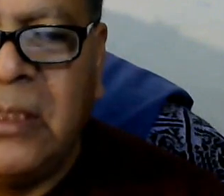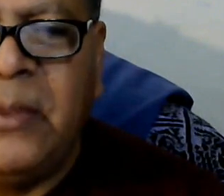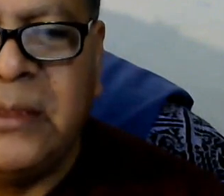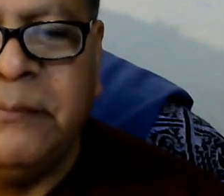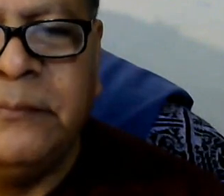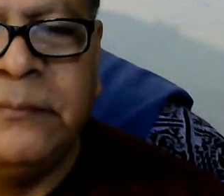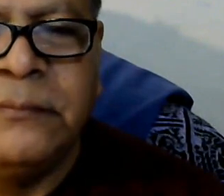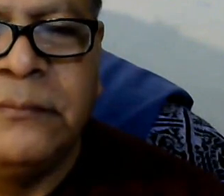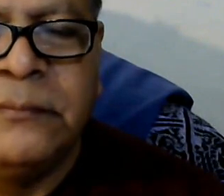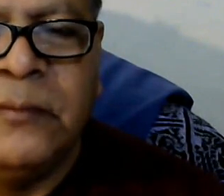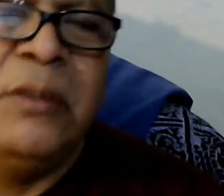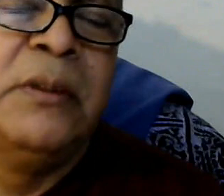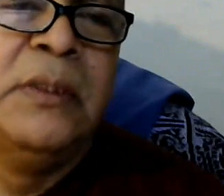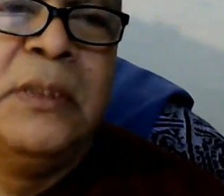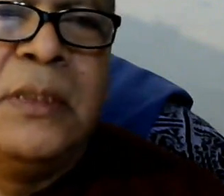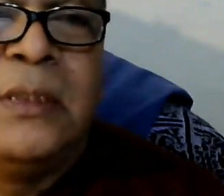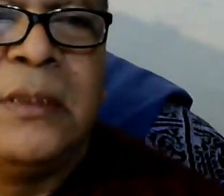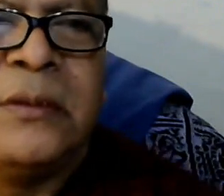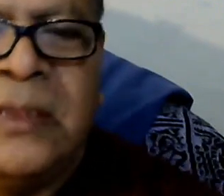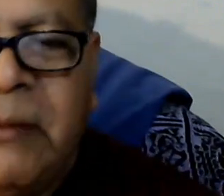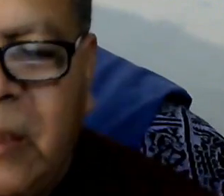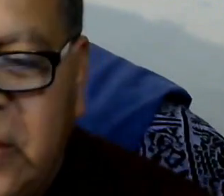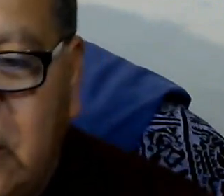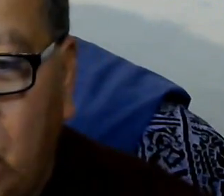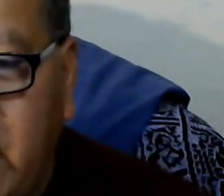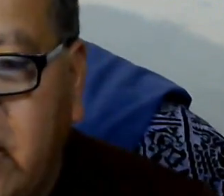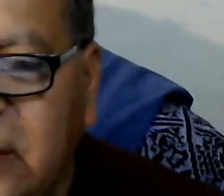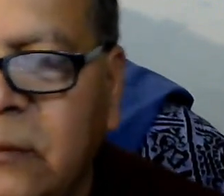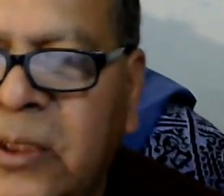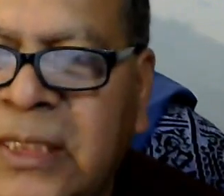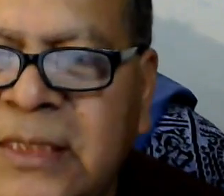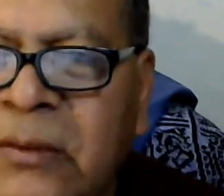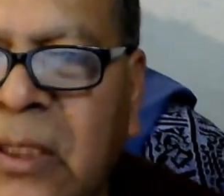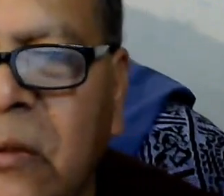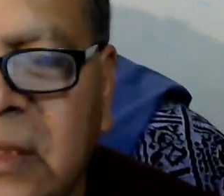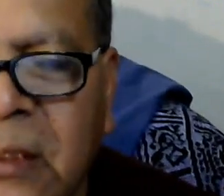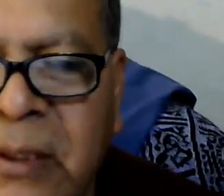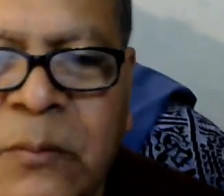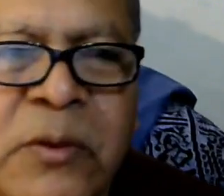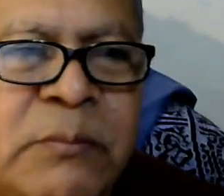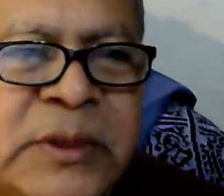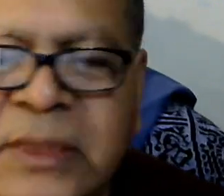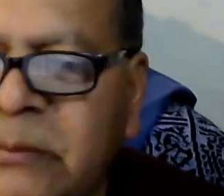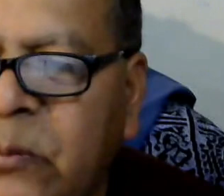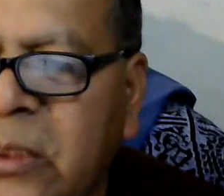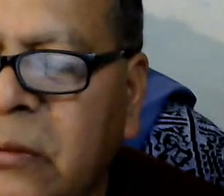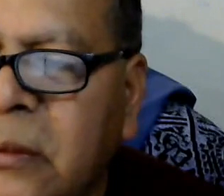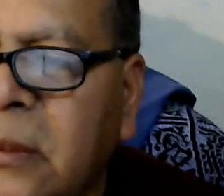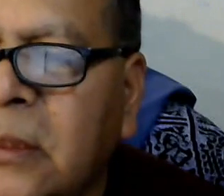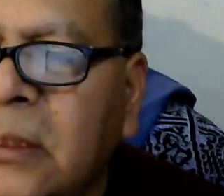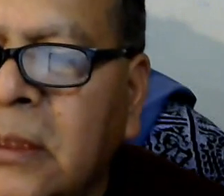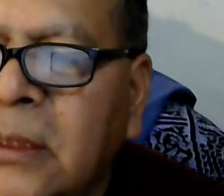dejando que pase bueno entonces cuidan pues compartan puede que estén o no estén de acuerdo pero es mi